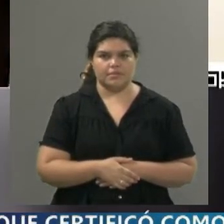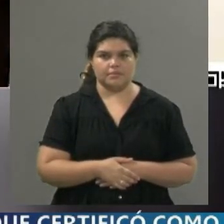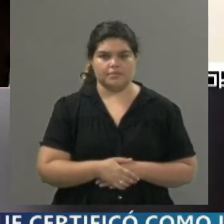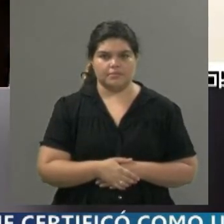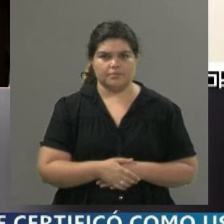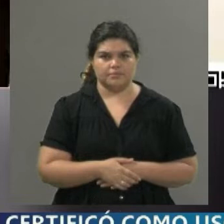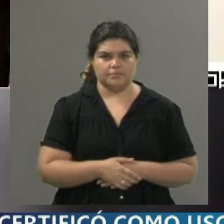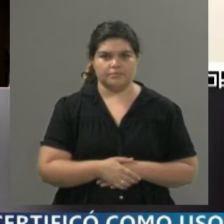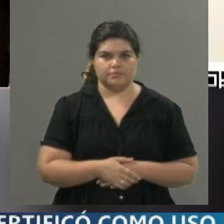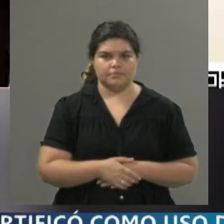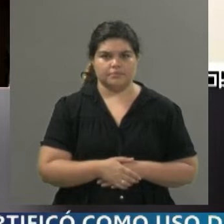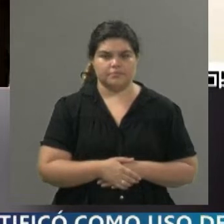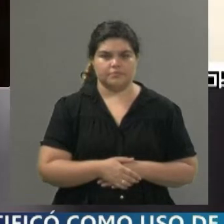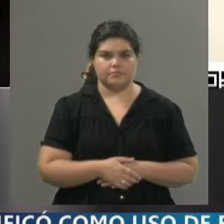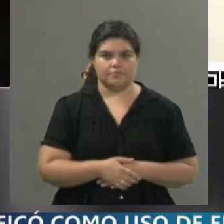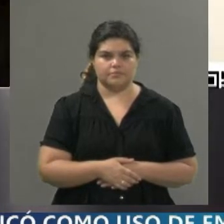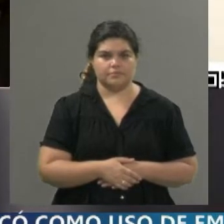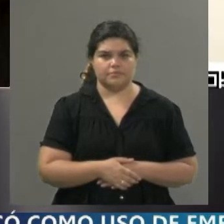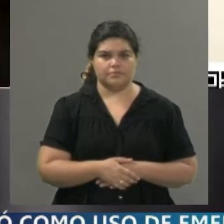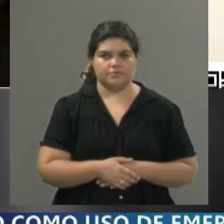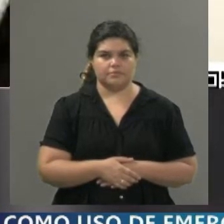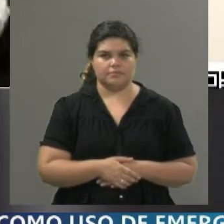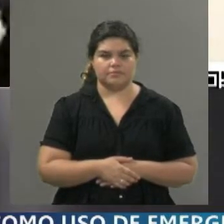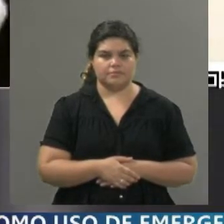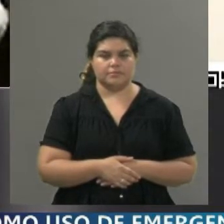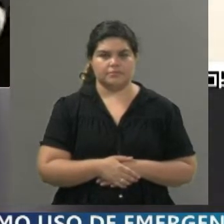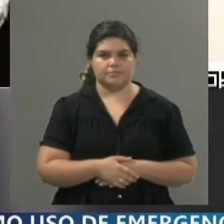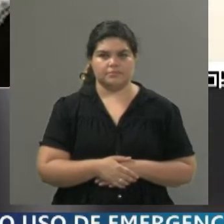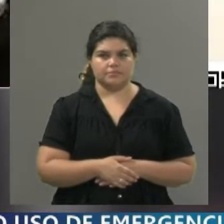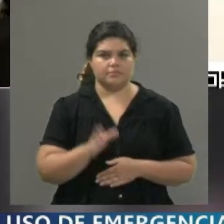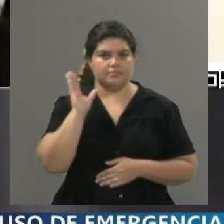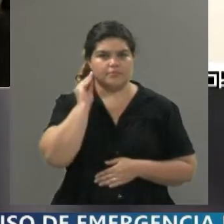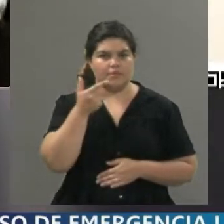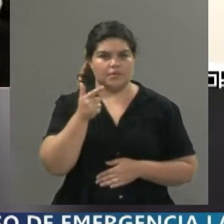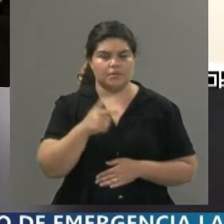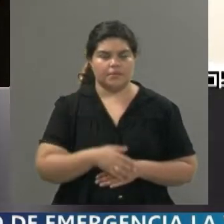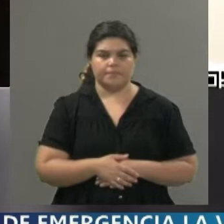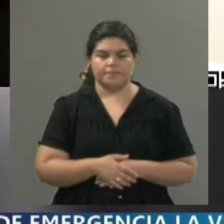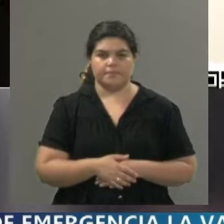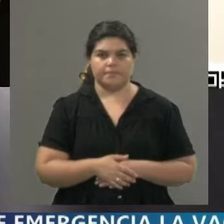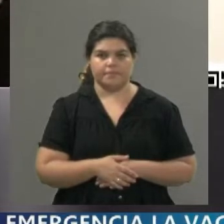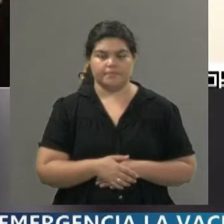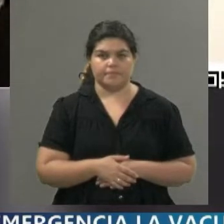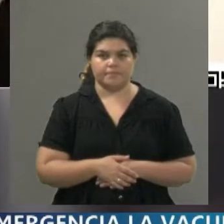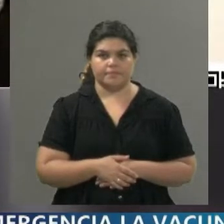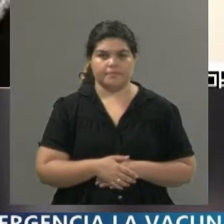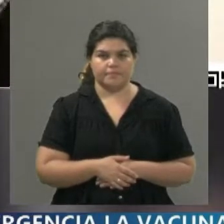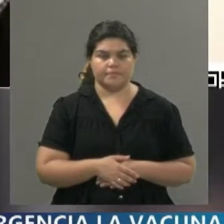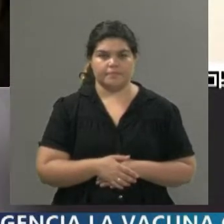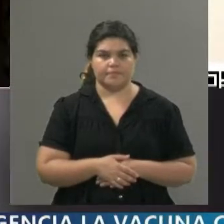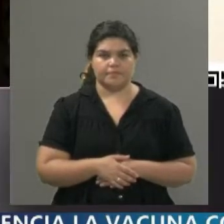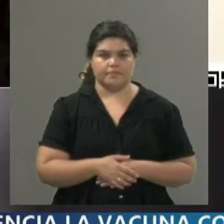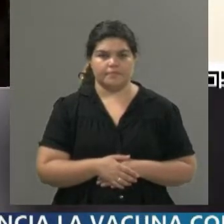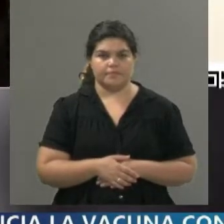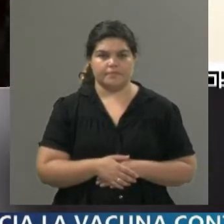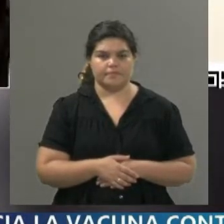produjo justamente la reforma que incorporó como delito típico el gatillo fácil en el artículo 80, inciso